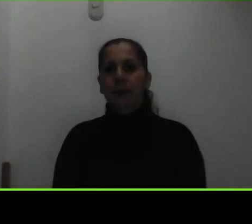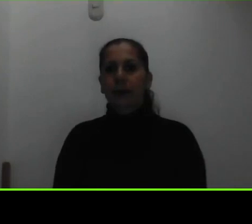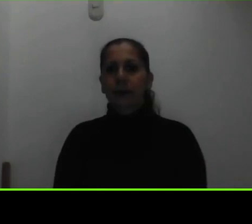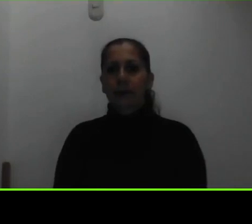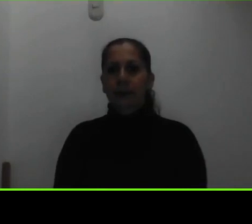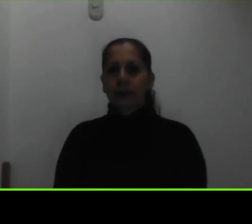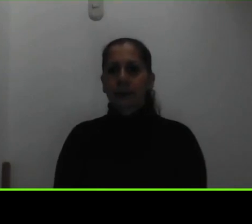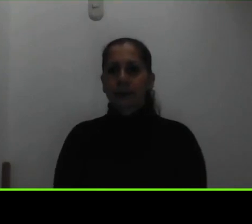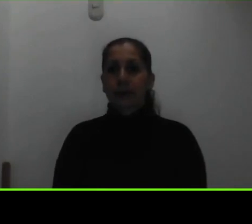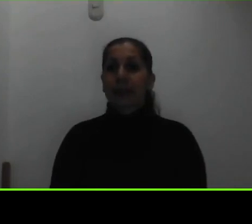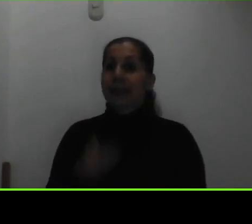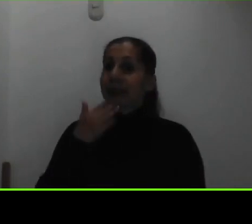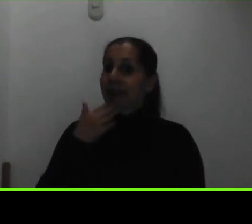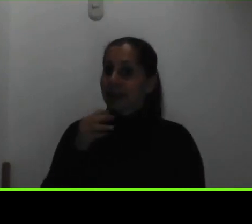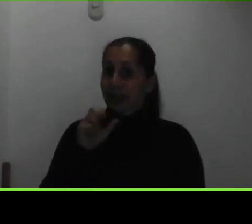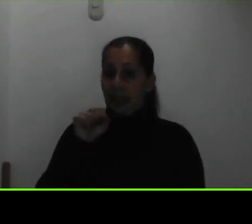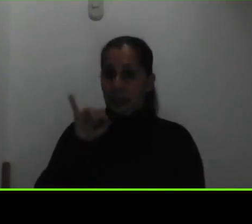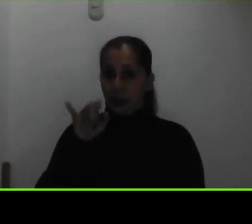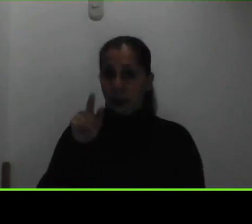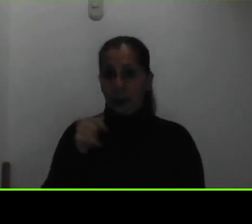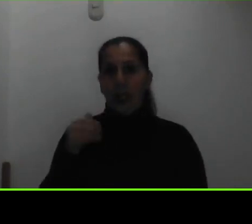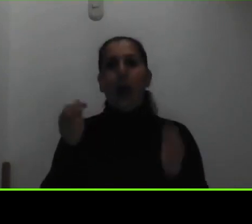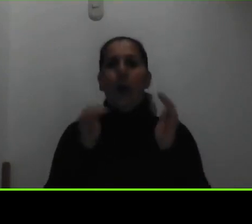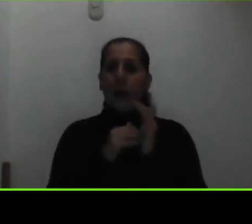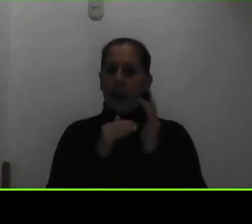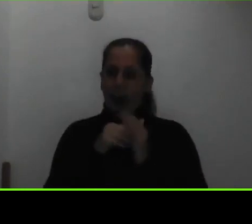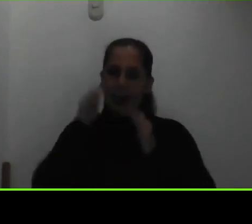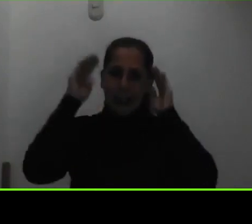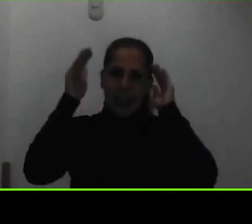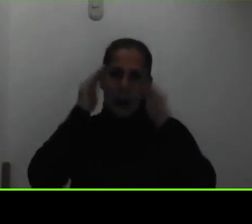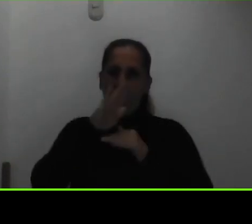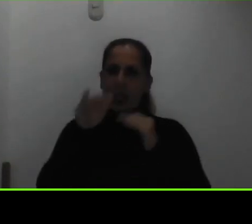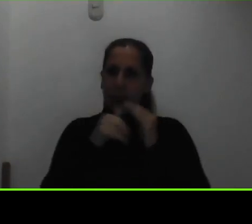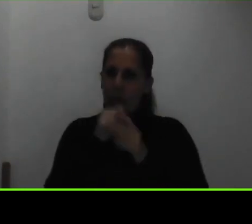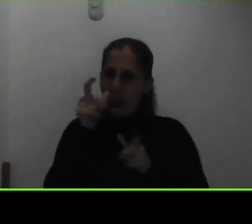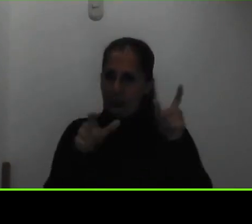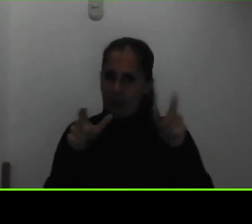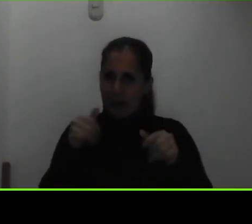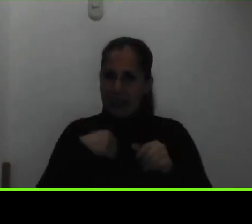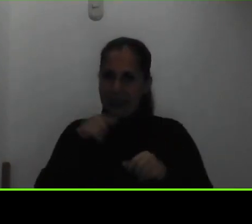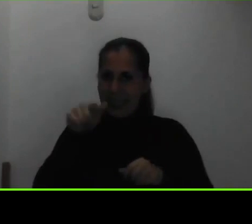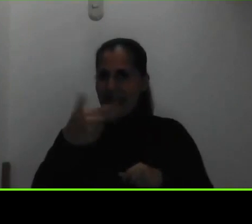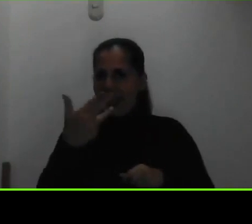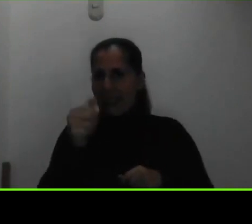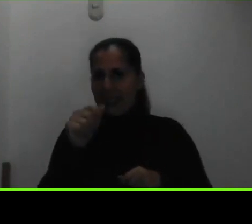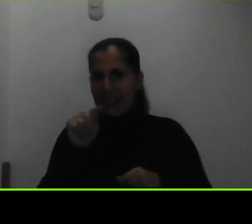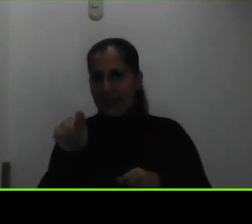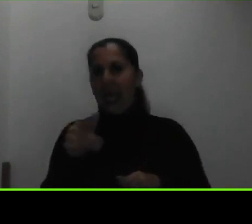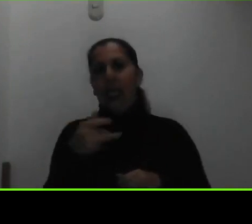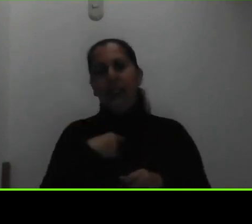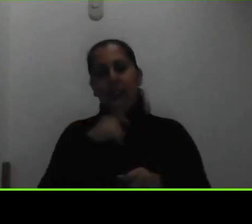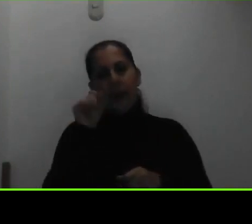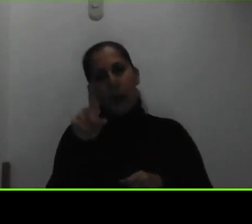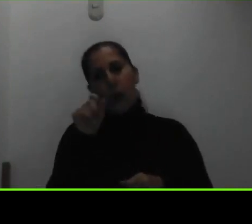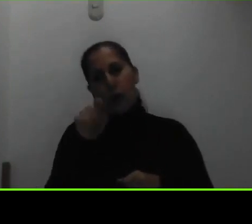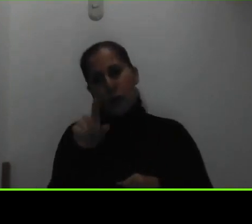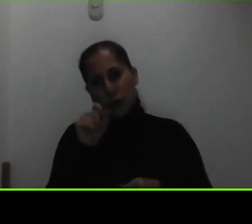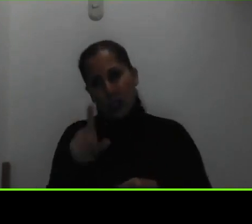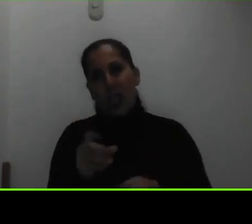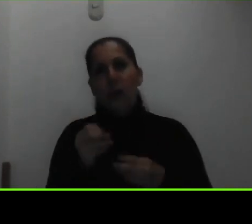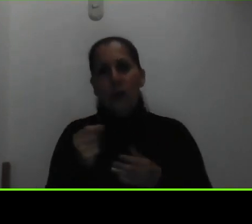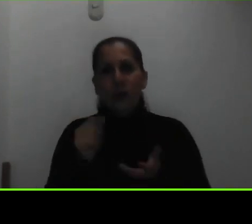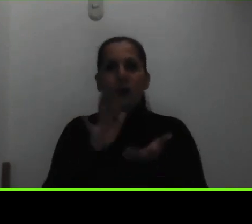muchas gracias Sofía y nuevamente saludar a las personas que tenemos en el chat que están haciendo muchas preguntas y están